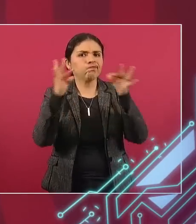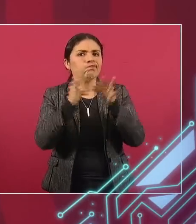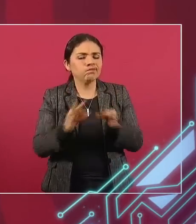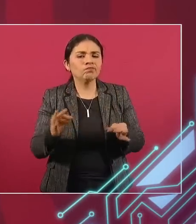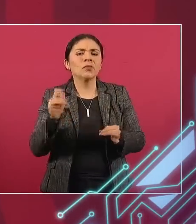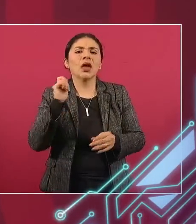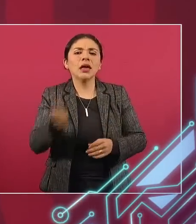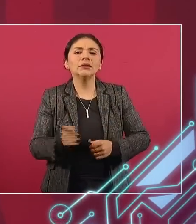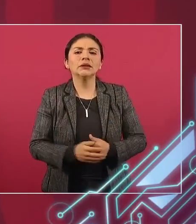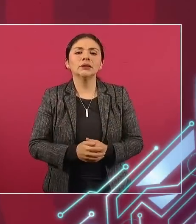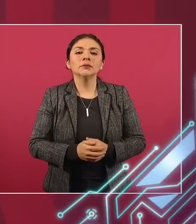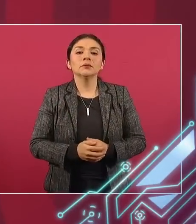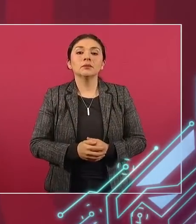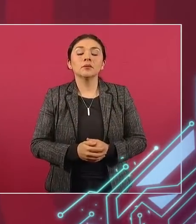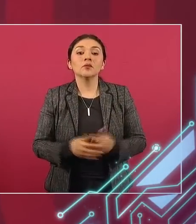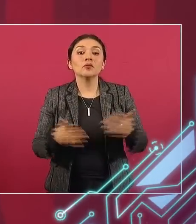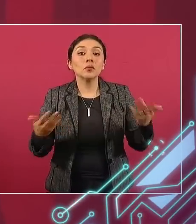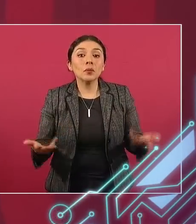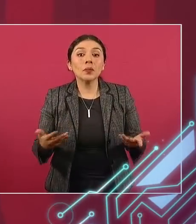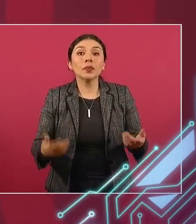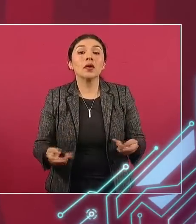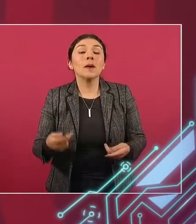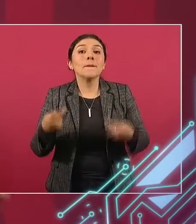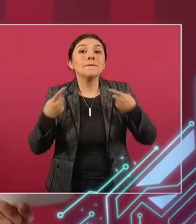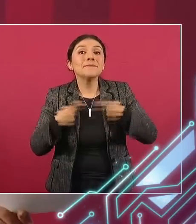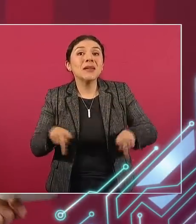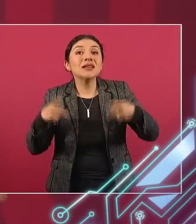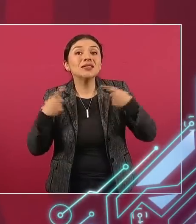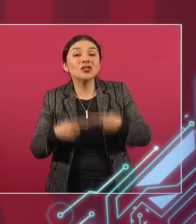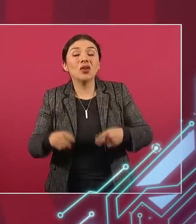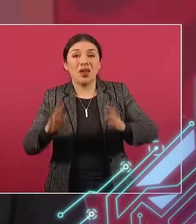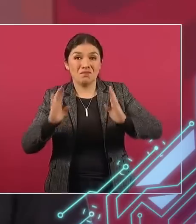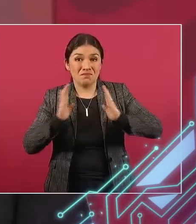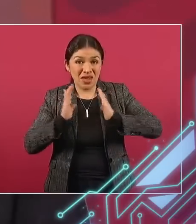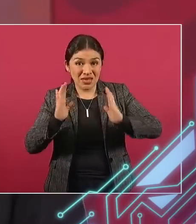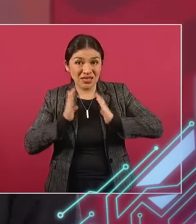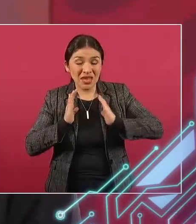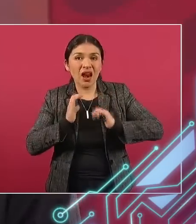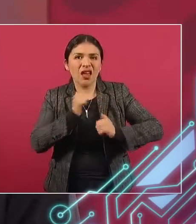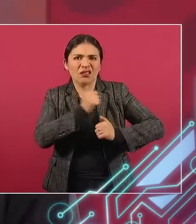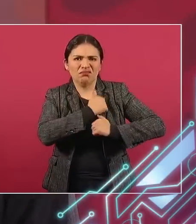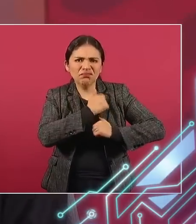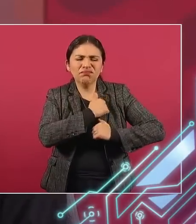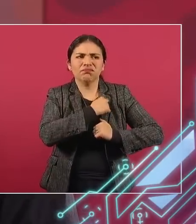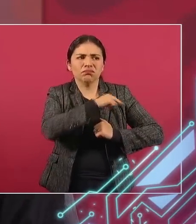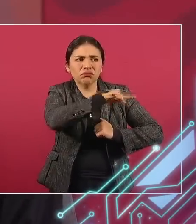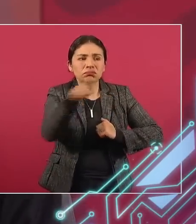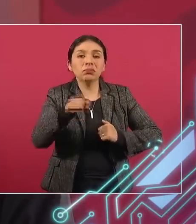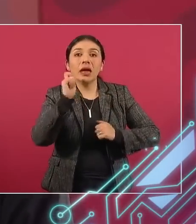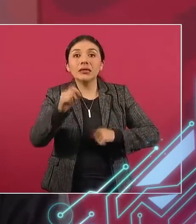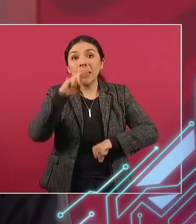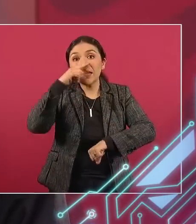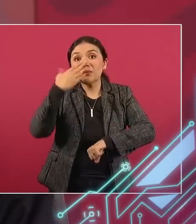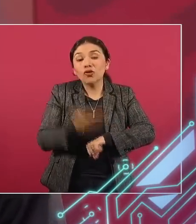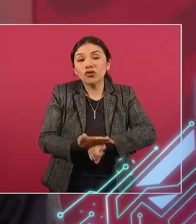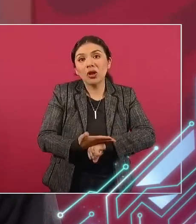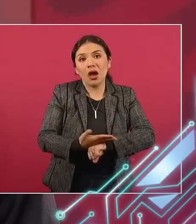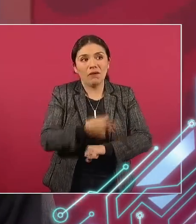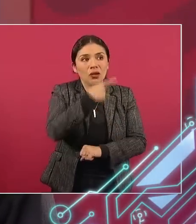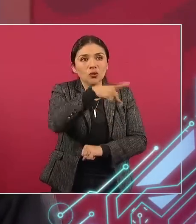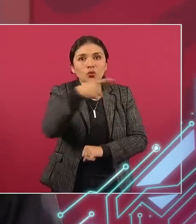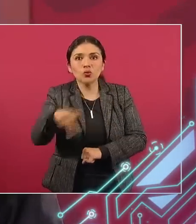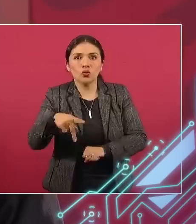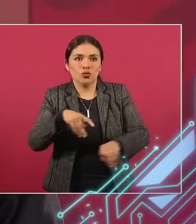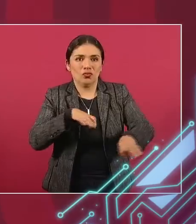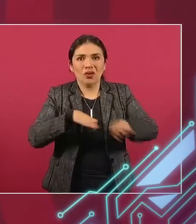quienes, en cumplimiento de su responsabilidad, para no decir, de su